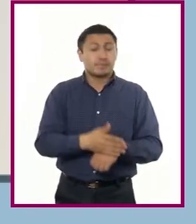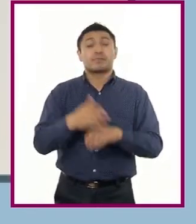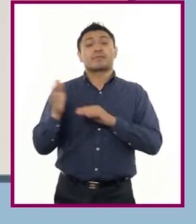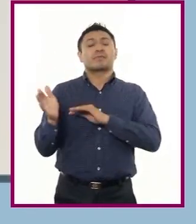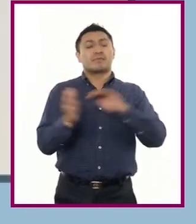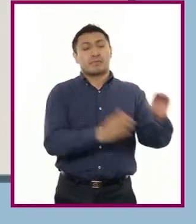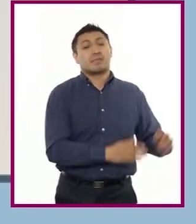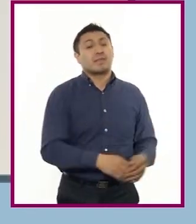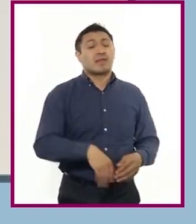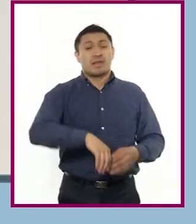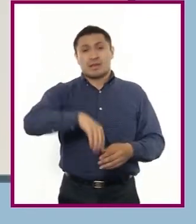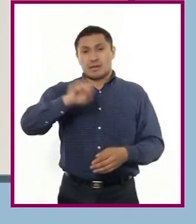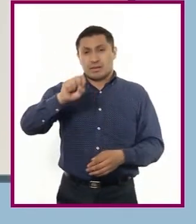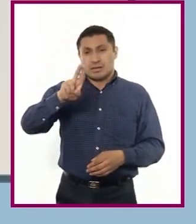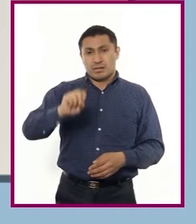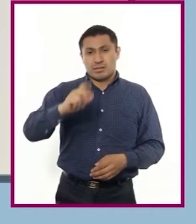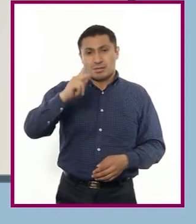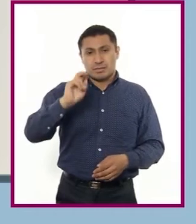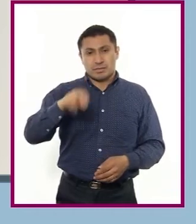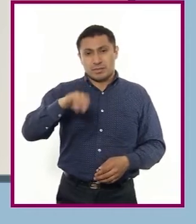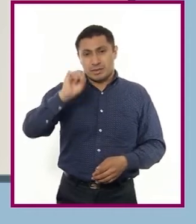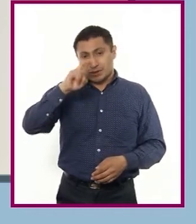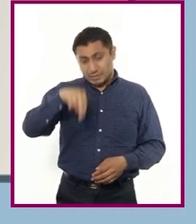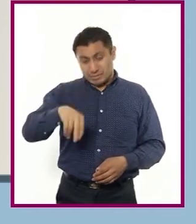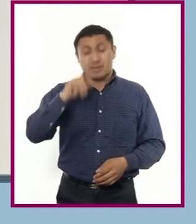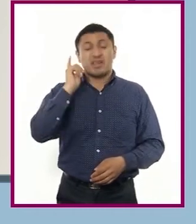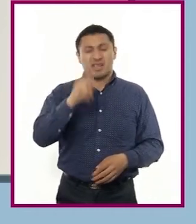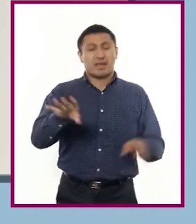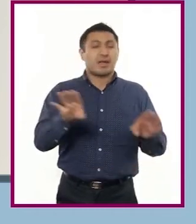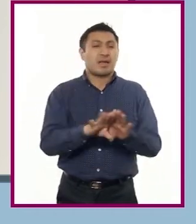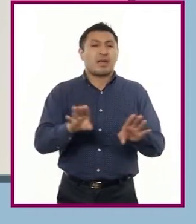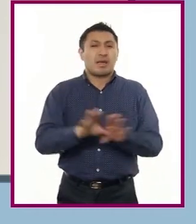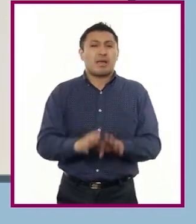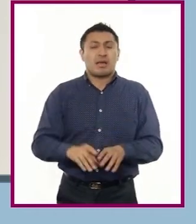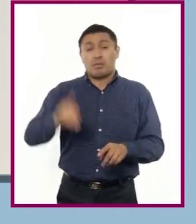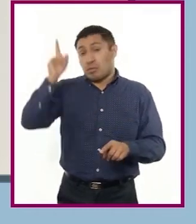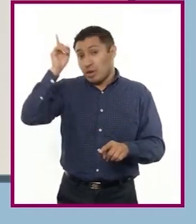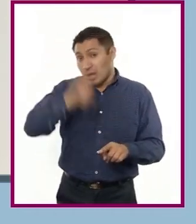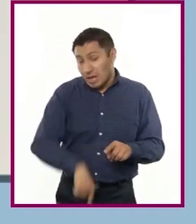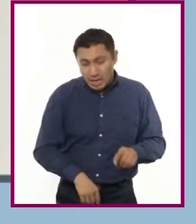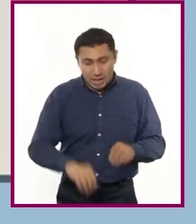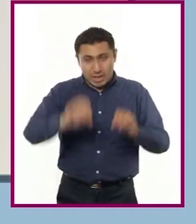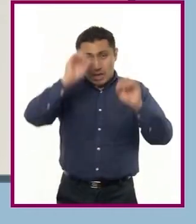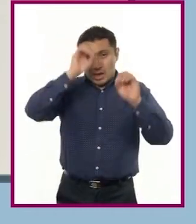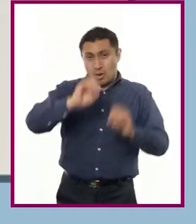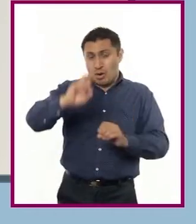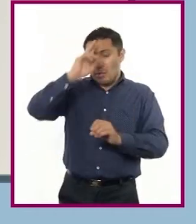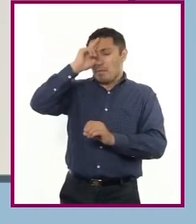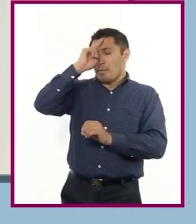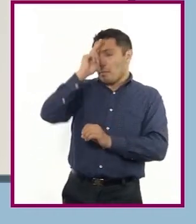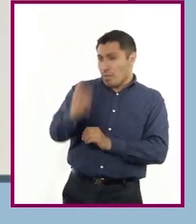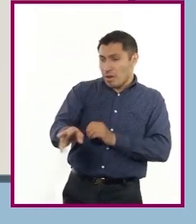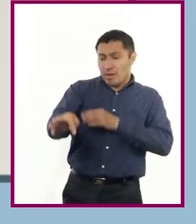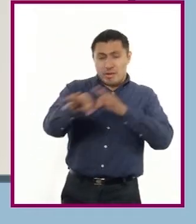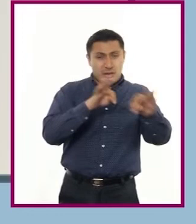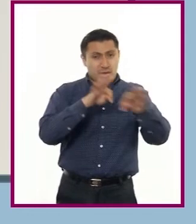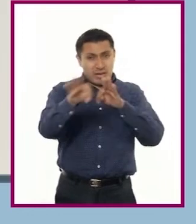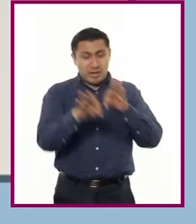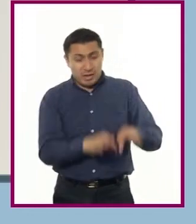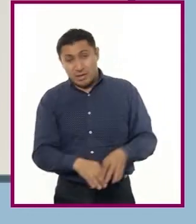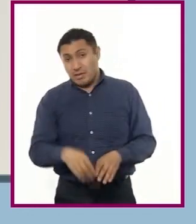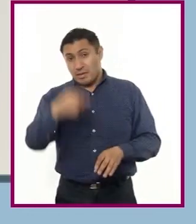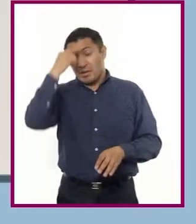encuentra la suspensión. La suspensión consiste en la privación o prohibición del servidor público para